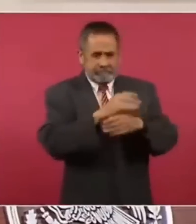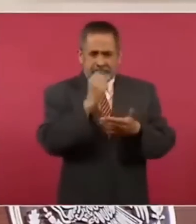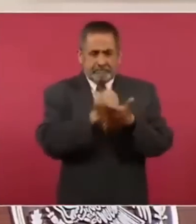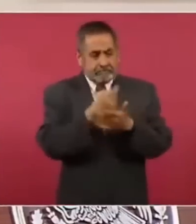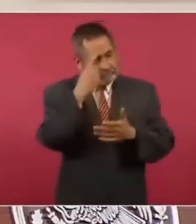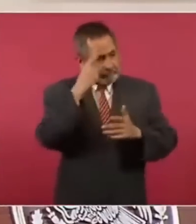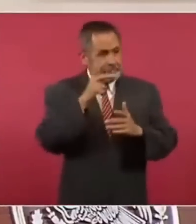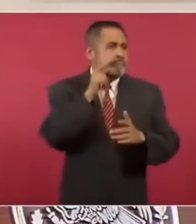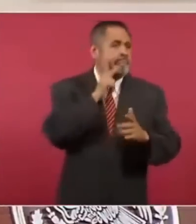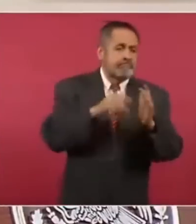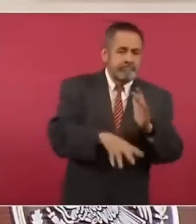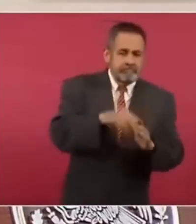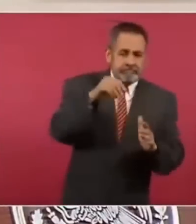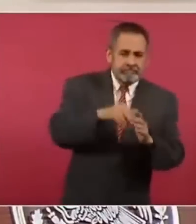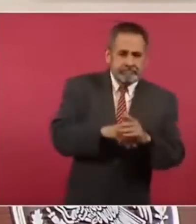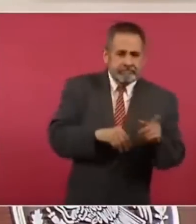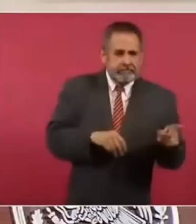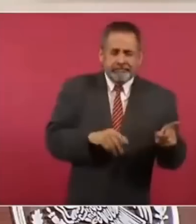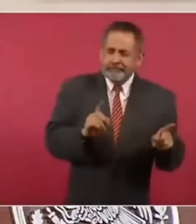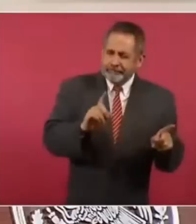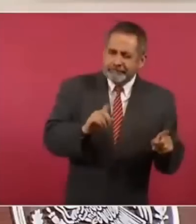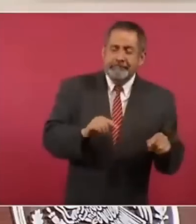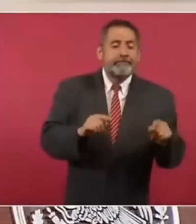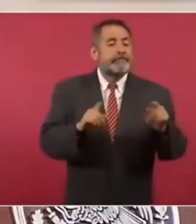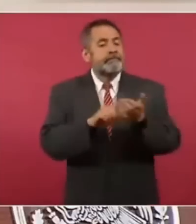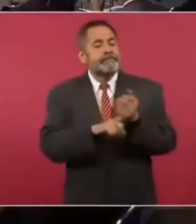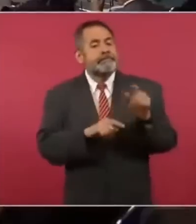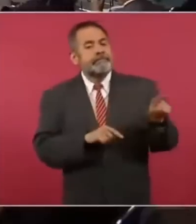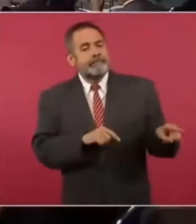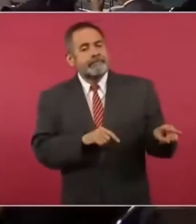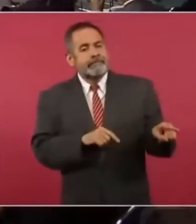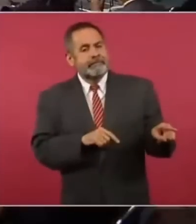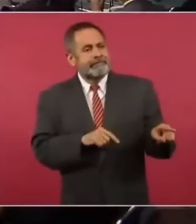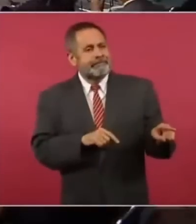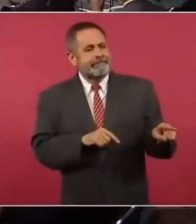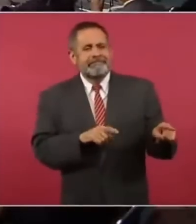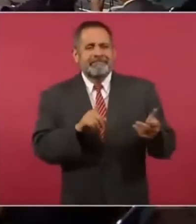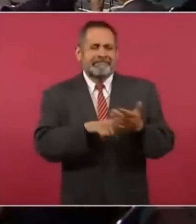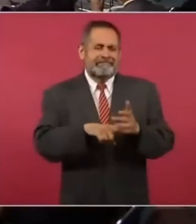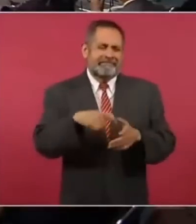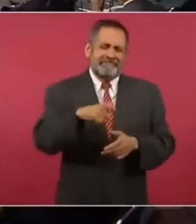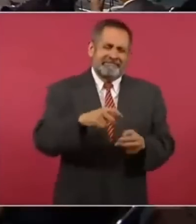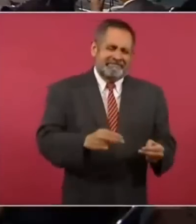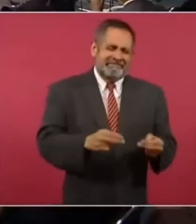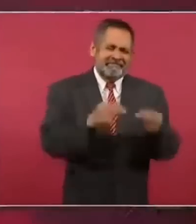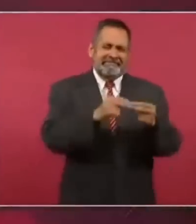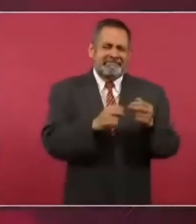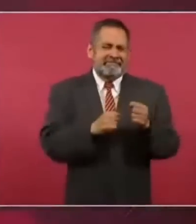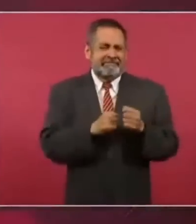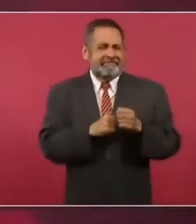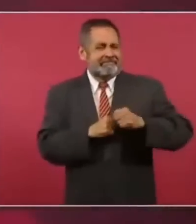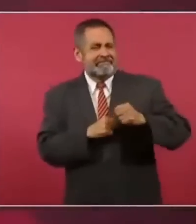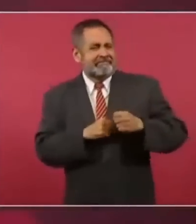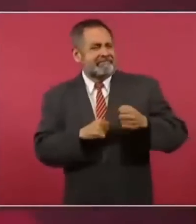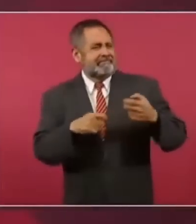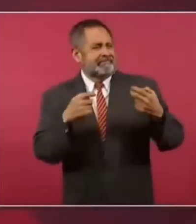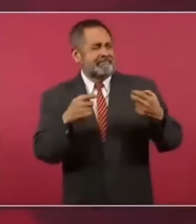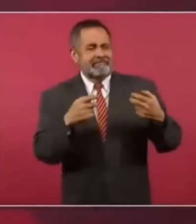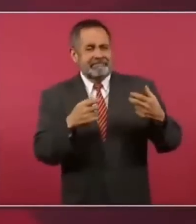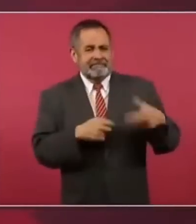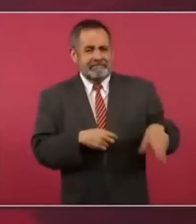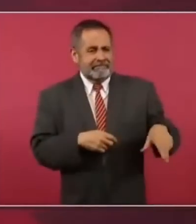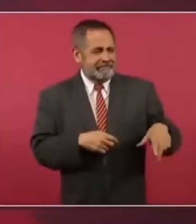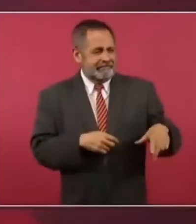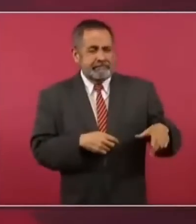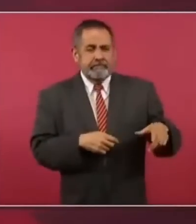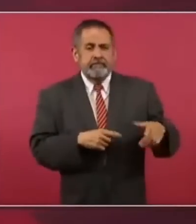sino panaderos panaderos de los más grandes y a lecheros pero no de